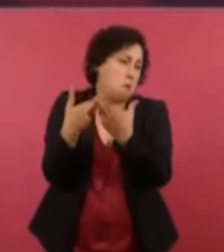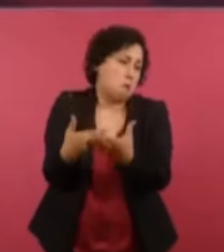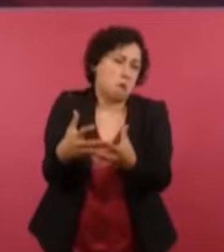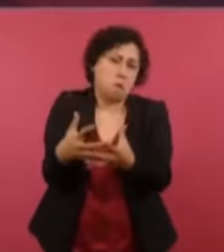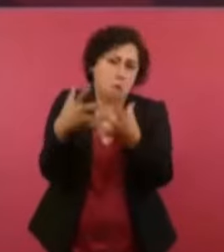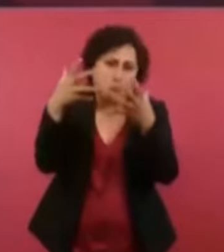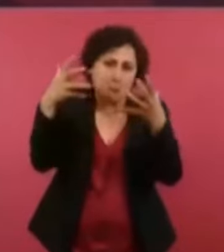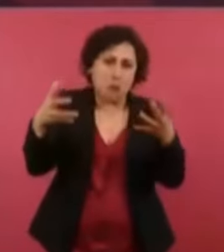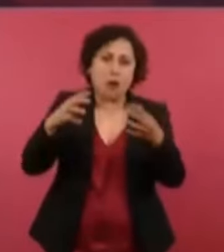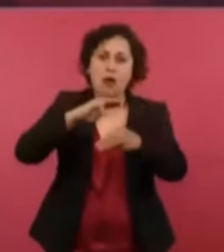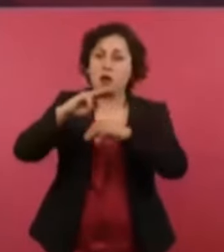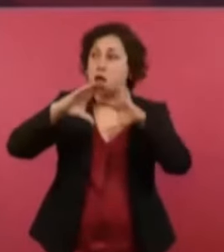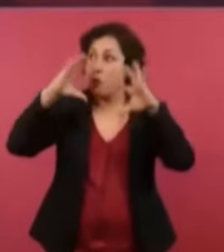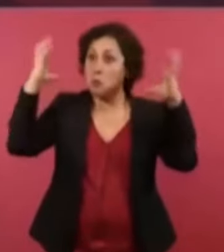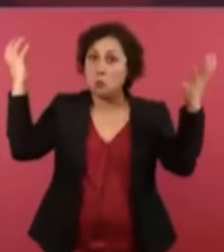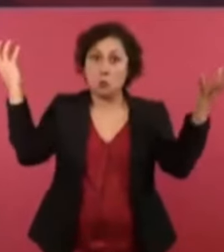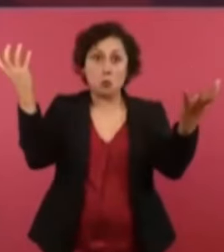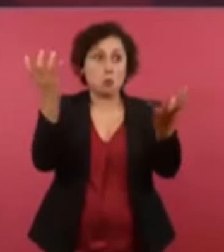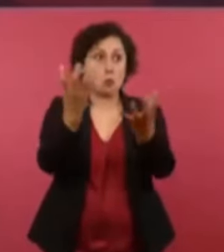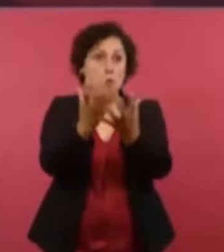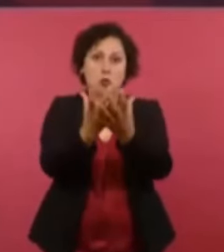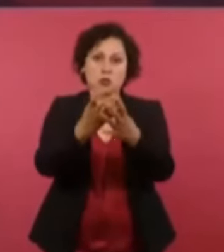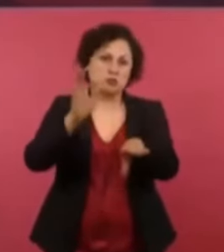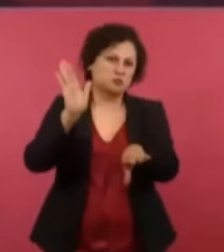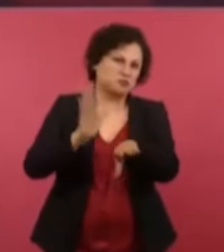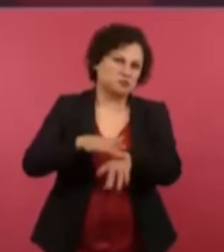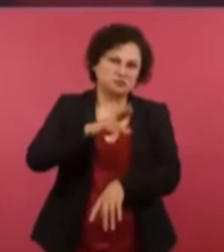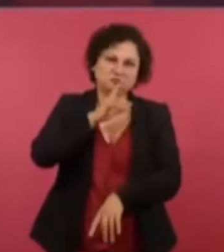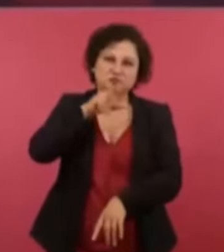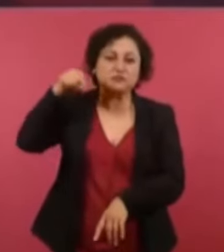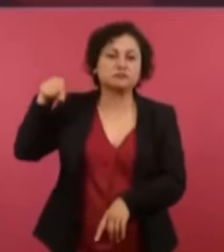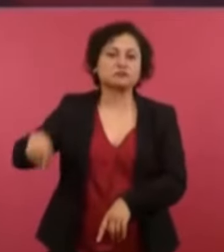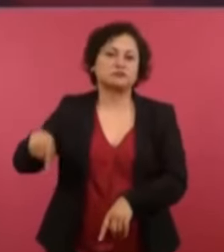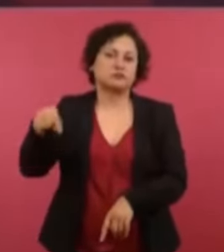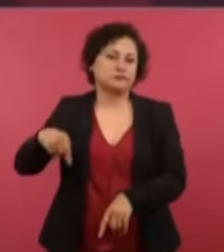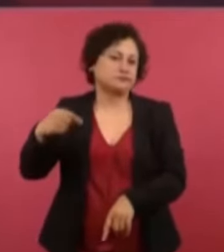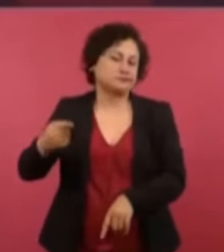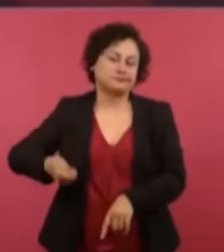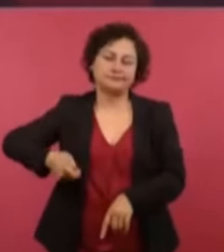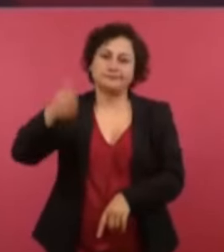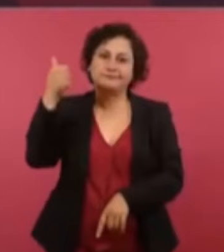dependiendo de lo que entendamos por cultura, está claro,